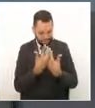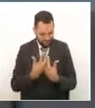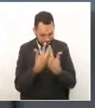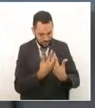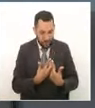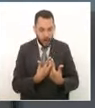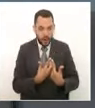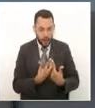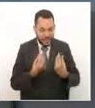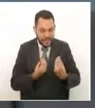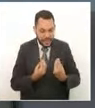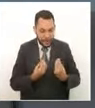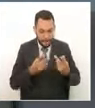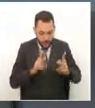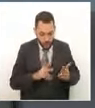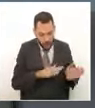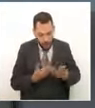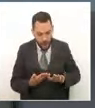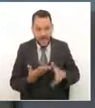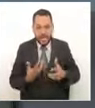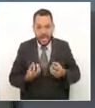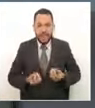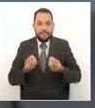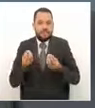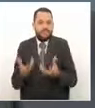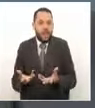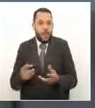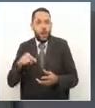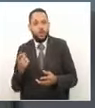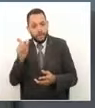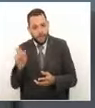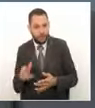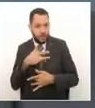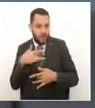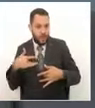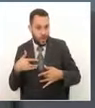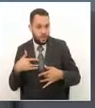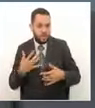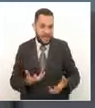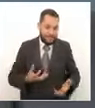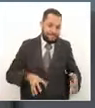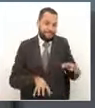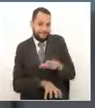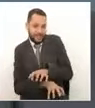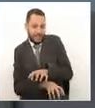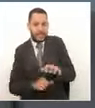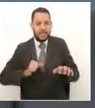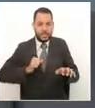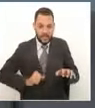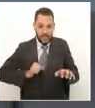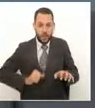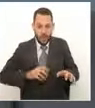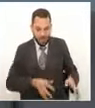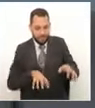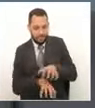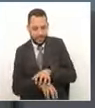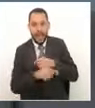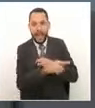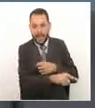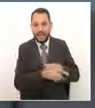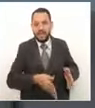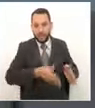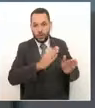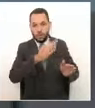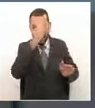poco la participación que tiene nuestra región en la recepción de esos órganos porque se hace en Cali ya lo podemos hacer y lo podríamos hacer en un hospital de alta complejidad